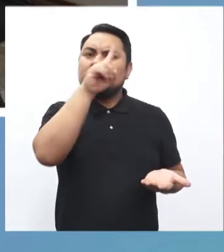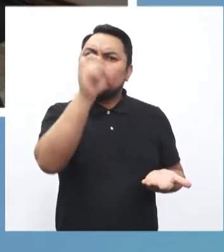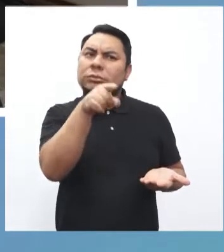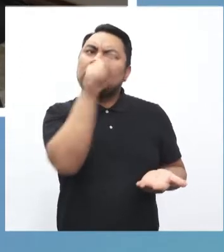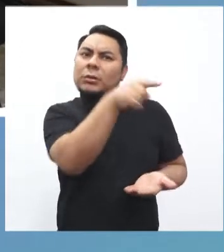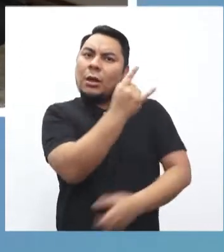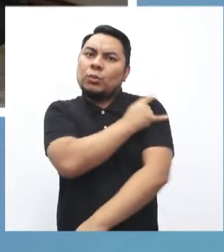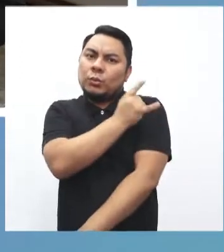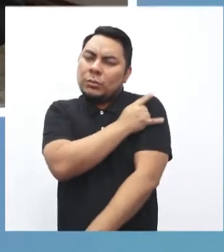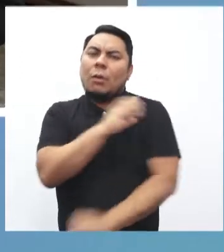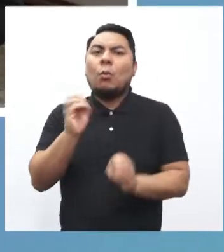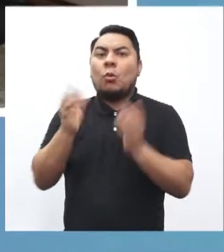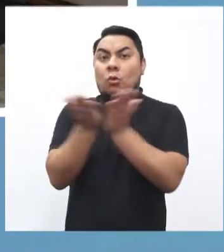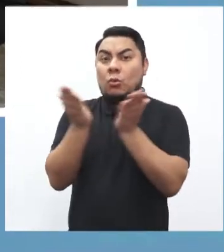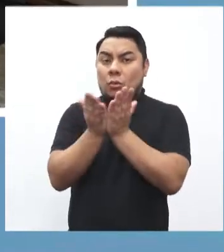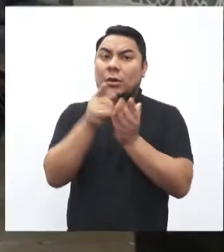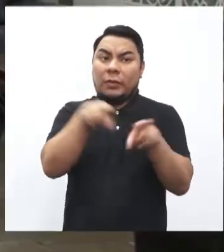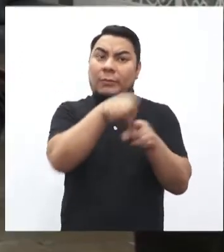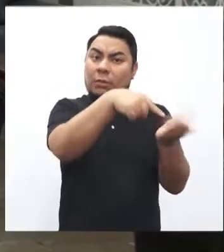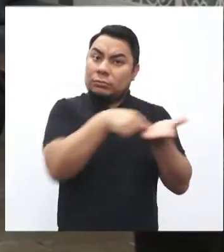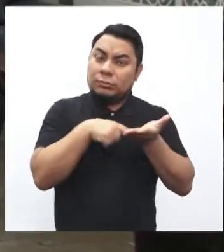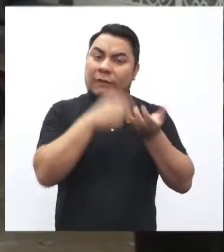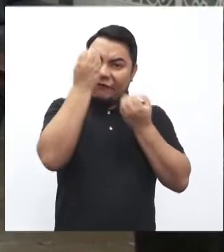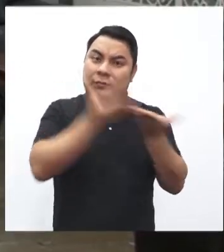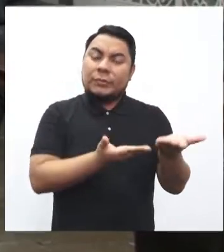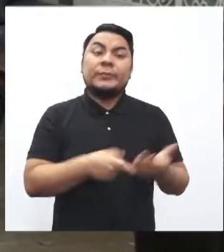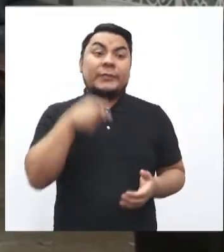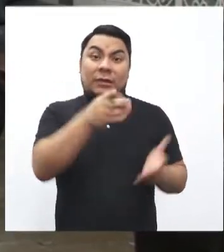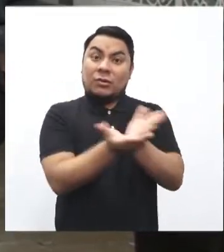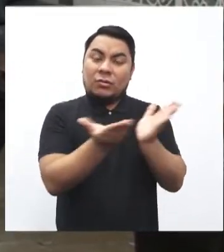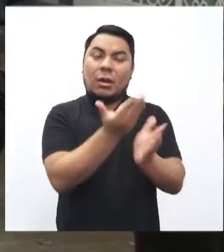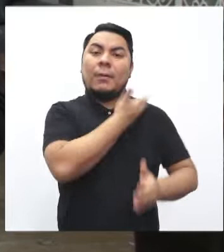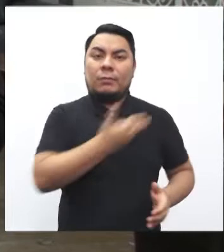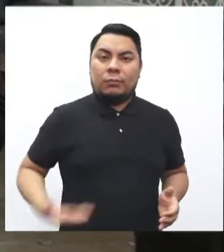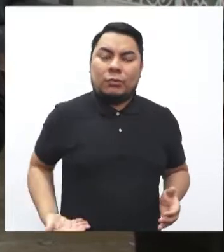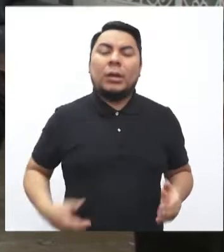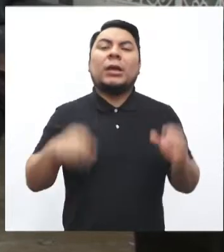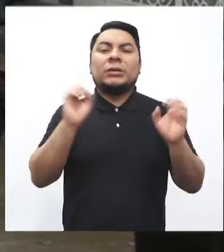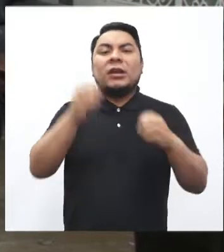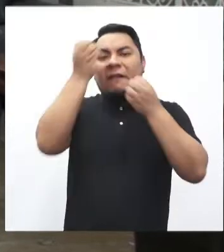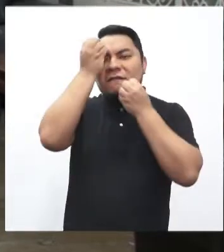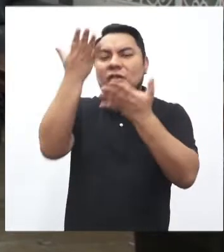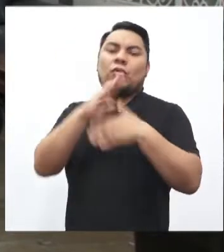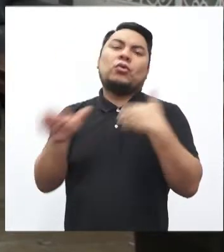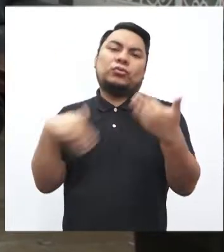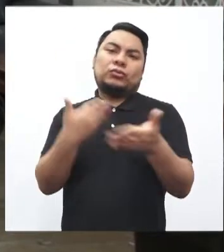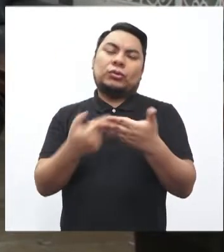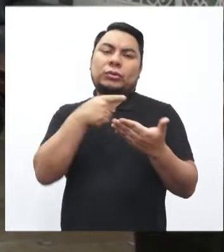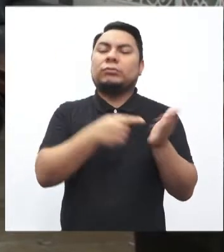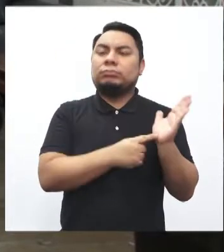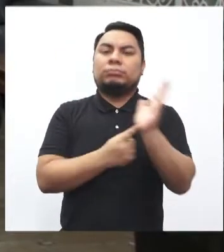universidades, los colegios también están obligados? Si son públicos, tendrán que brindar información respecto de todo porque